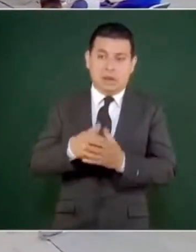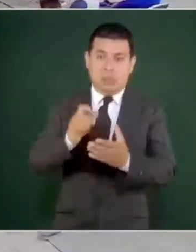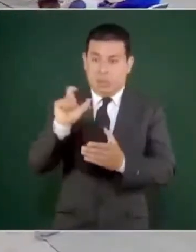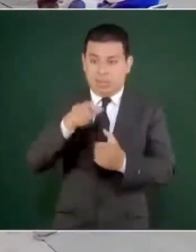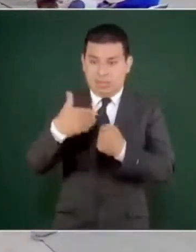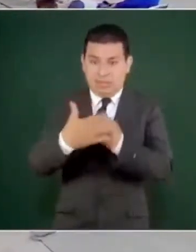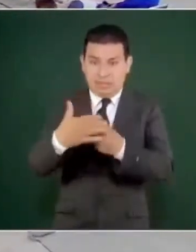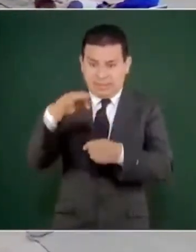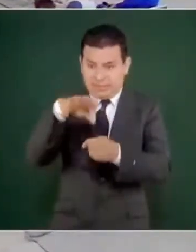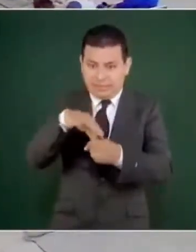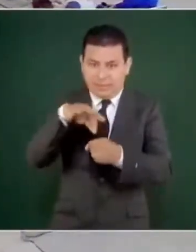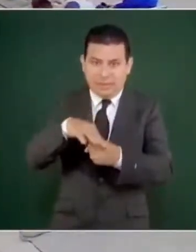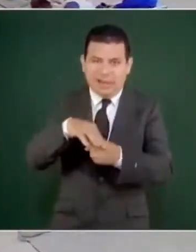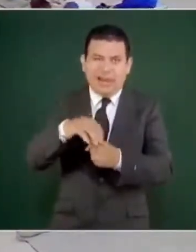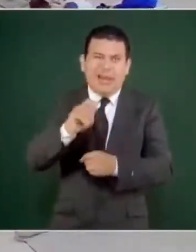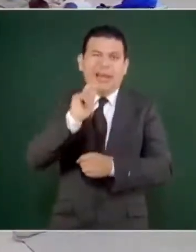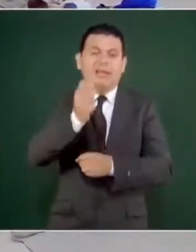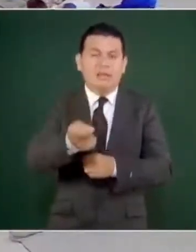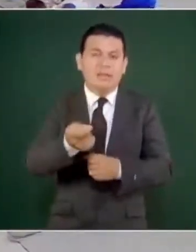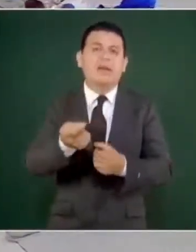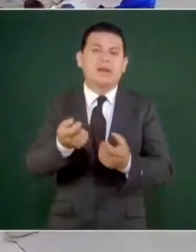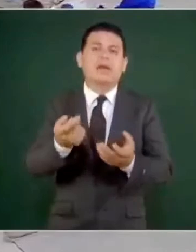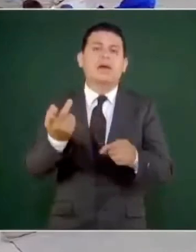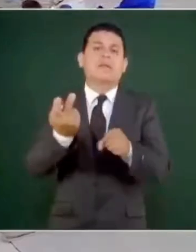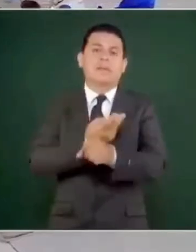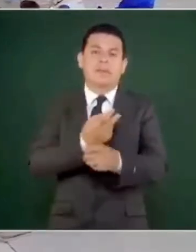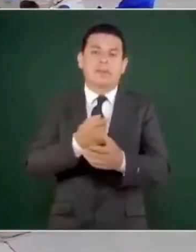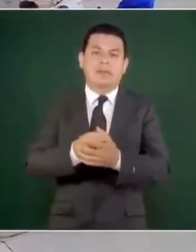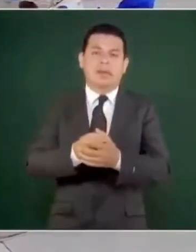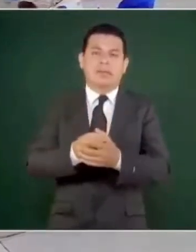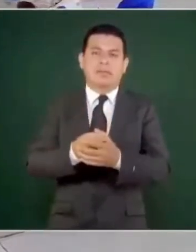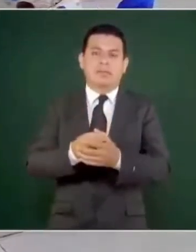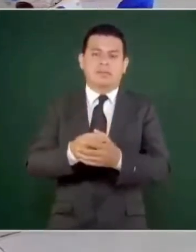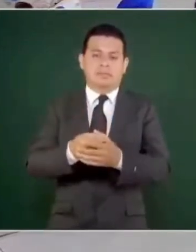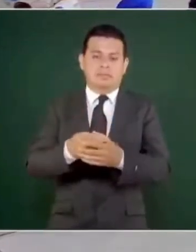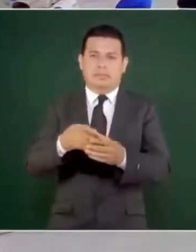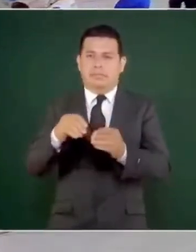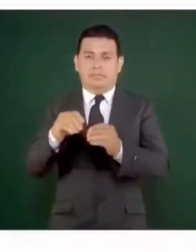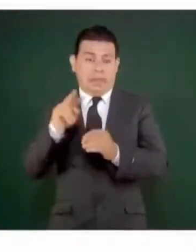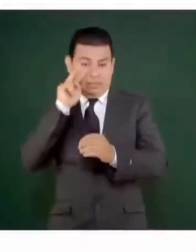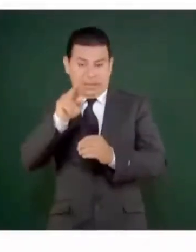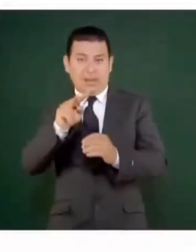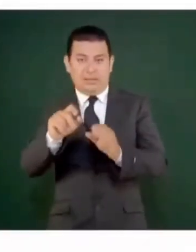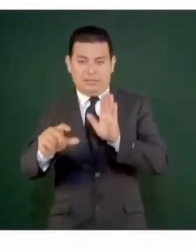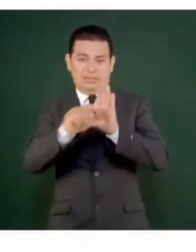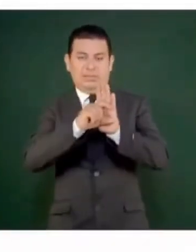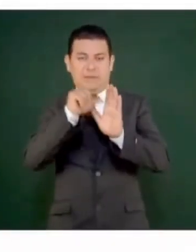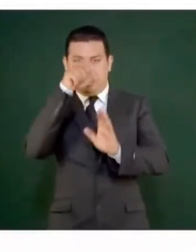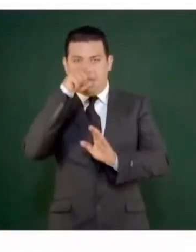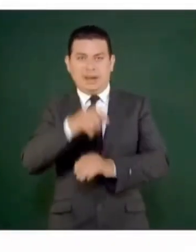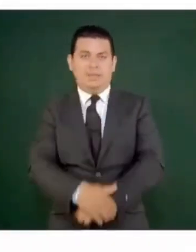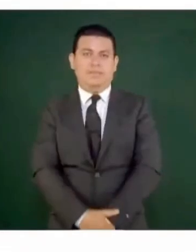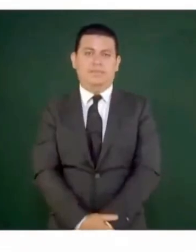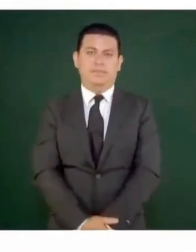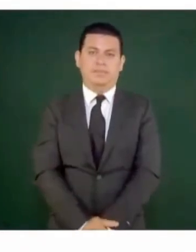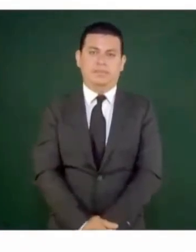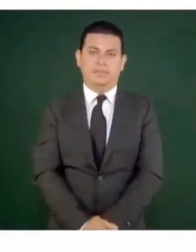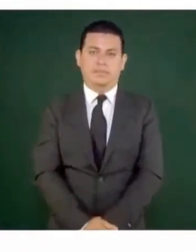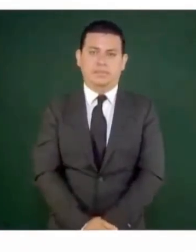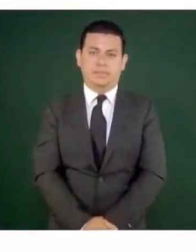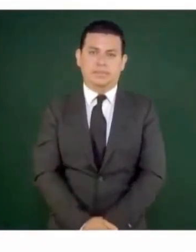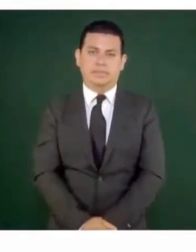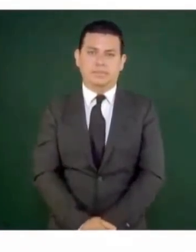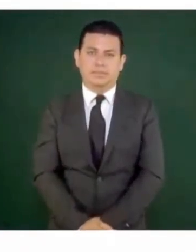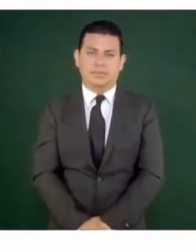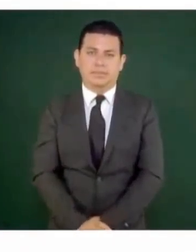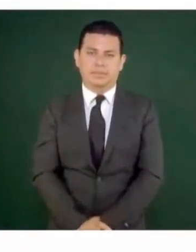ahí está, pero no crean que es el